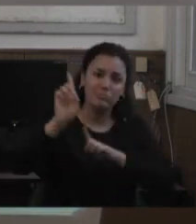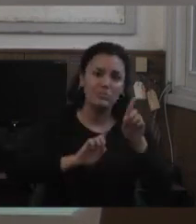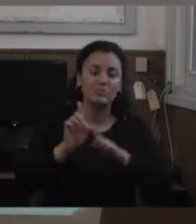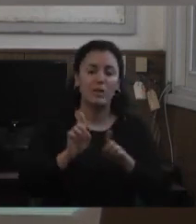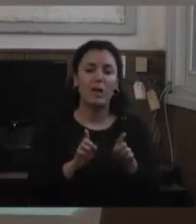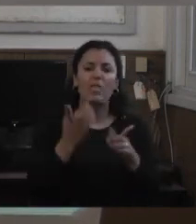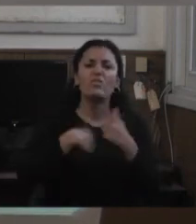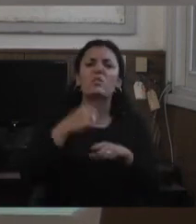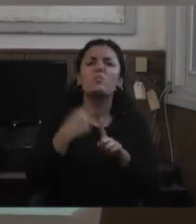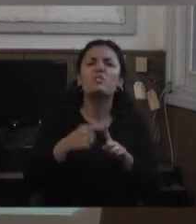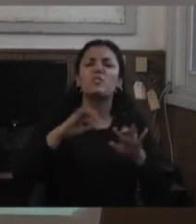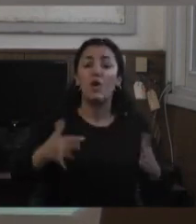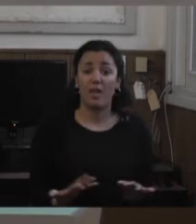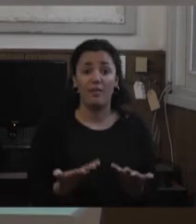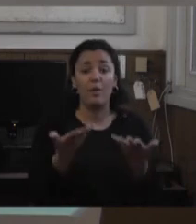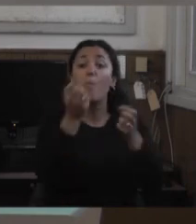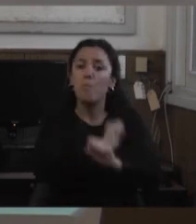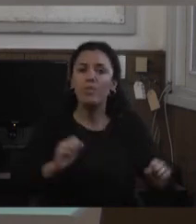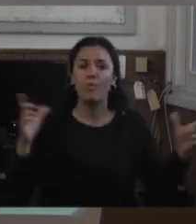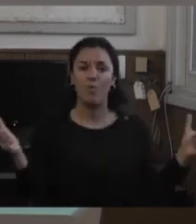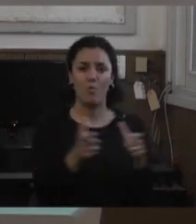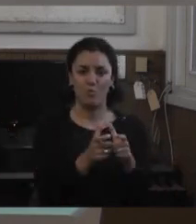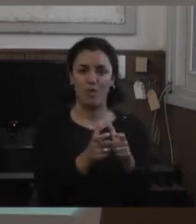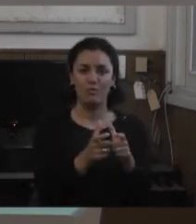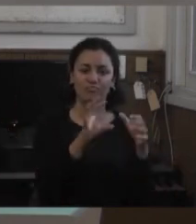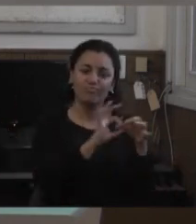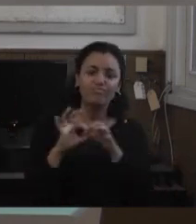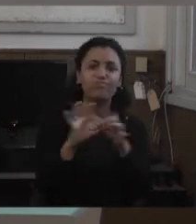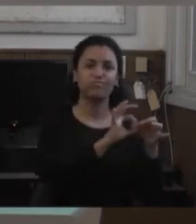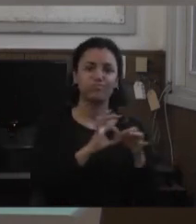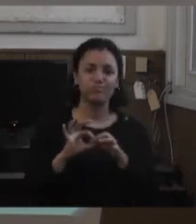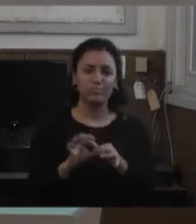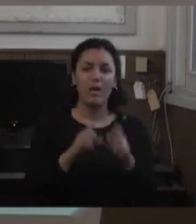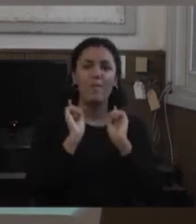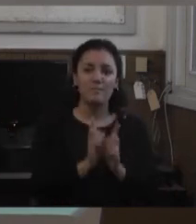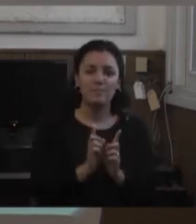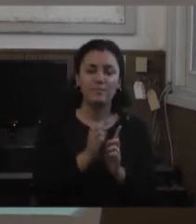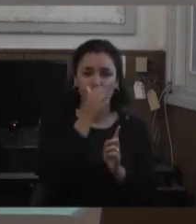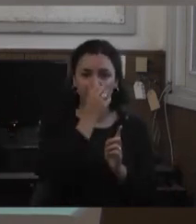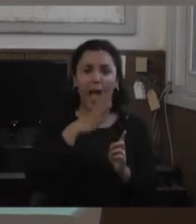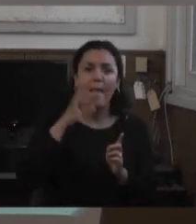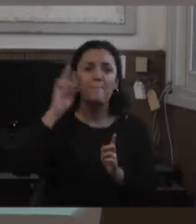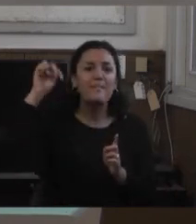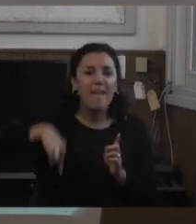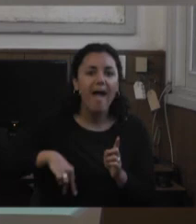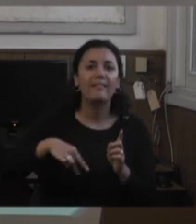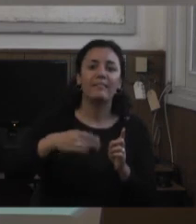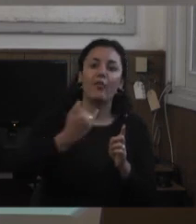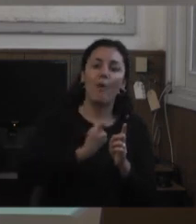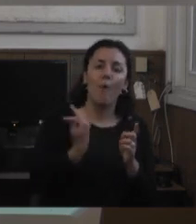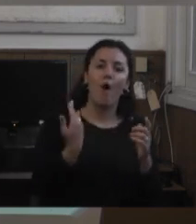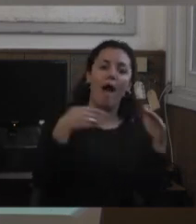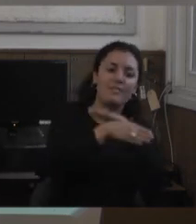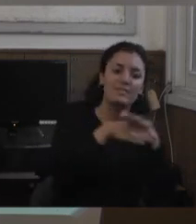positivo de esto logramos unirnos articular con el ministerio de educación y hablar de un plan integral de accesibilidad primero tuvo que ver con la